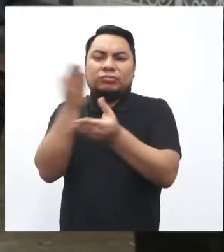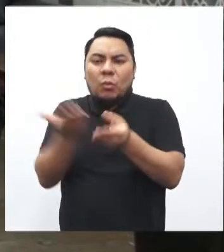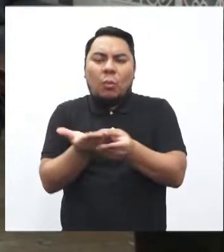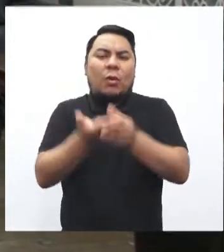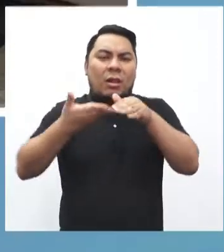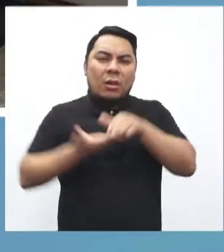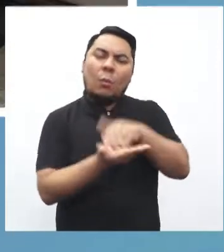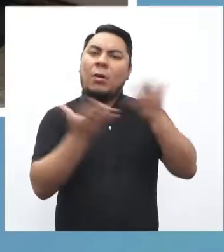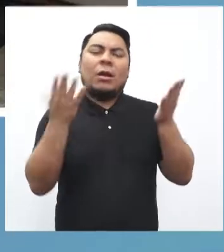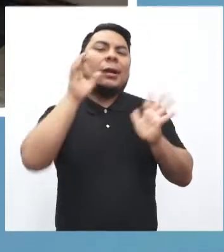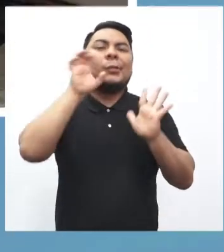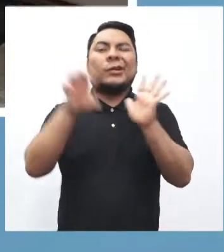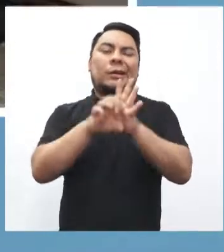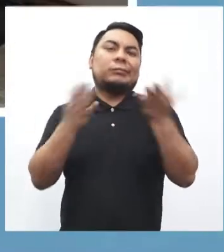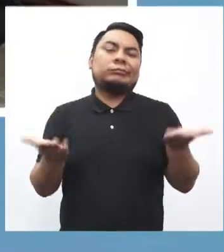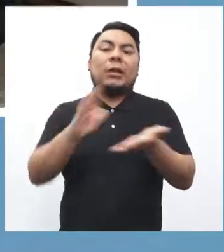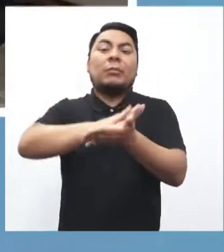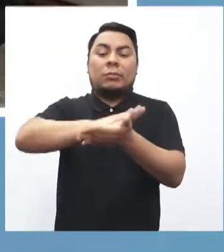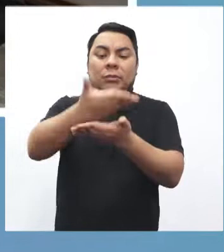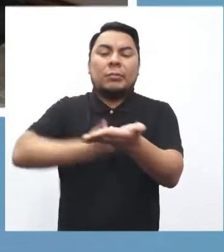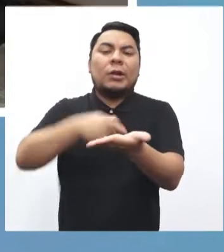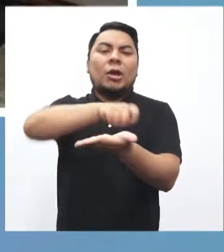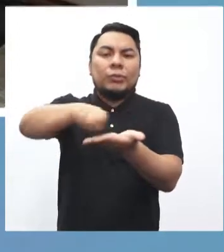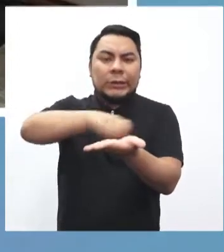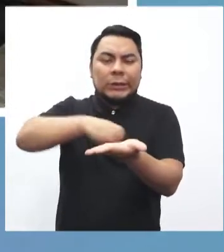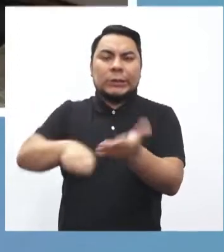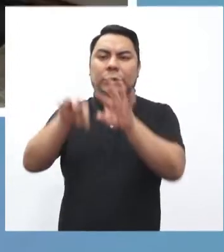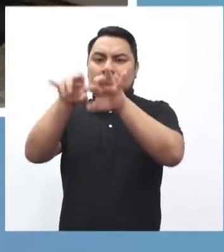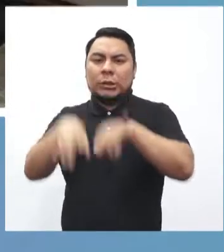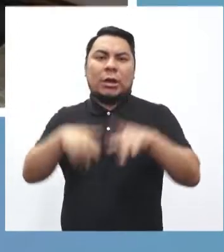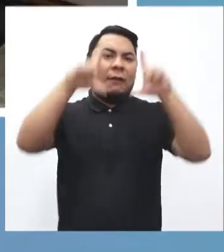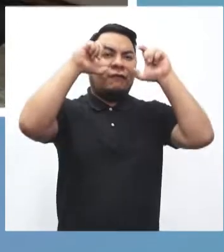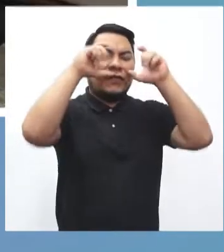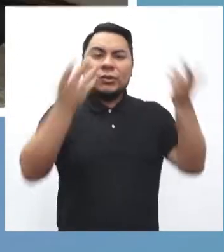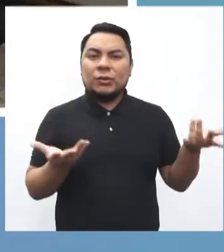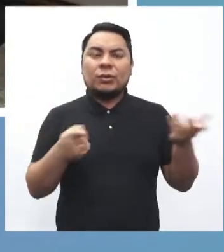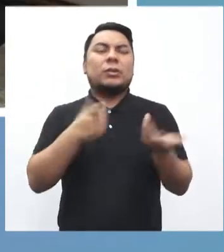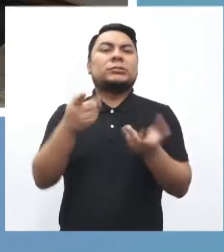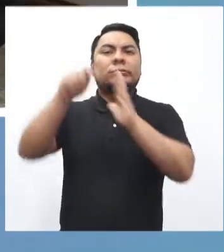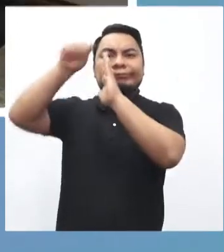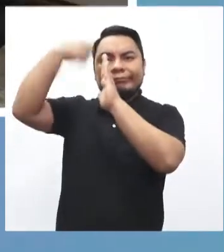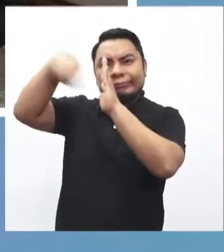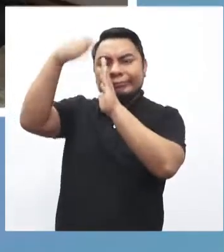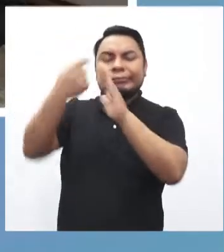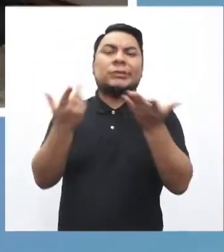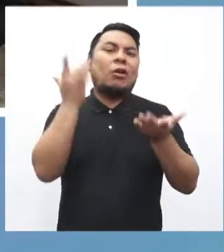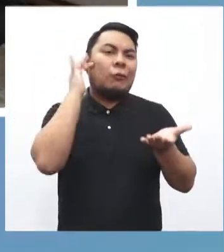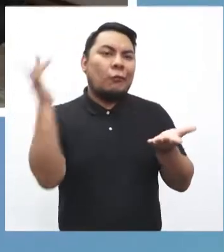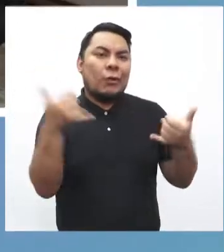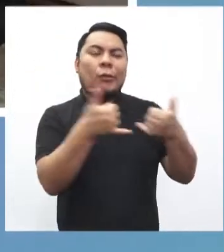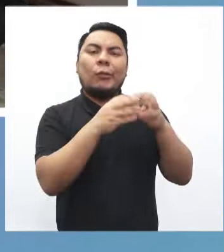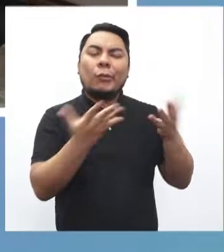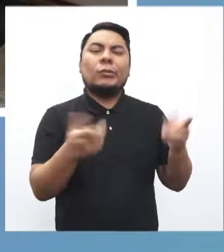y que se encuentre contenida, por ejemplo, en documentos escritos, en fotografías, en grabaciones de video, audio,